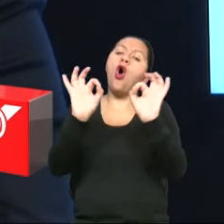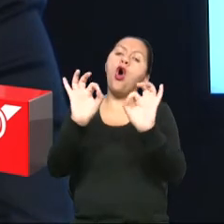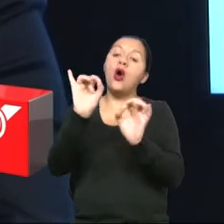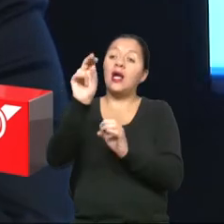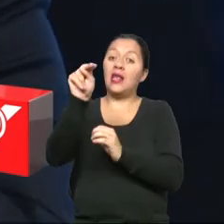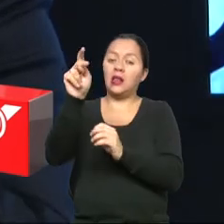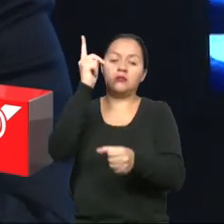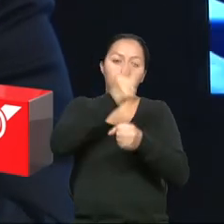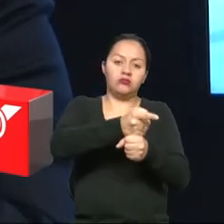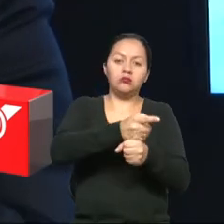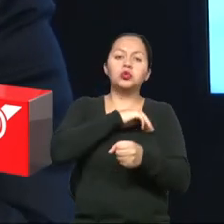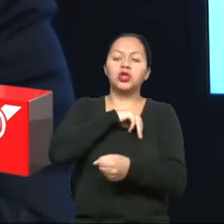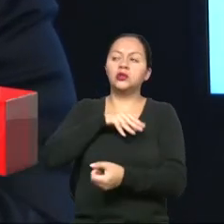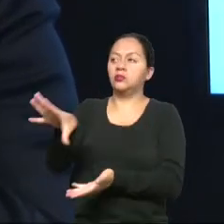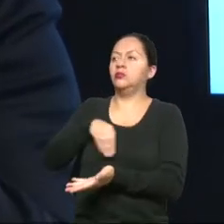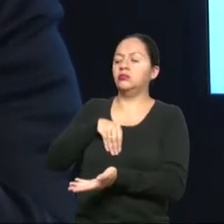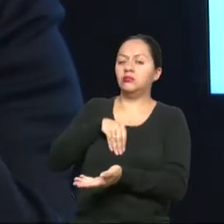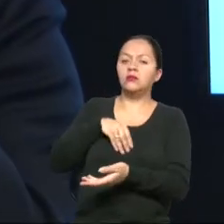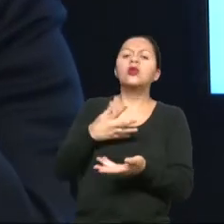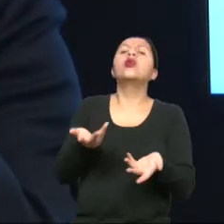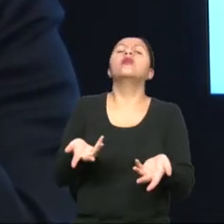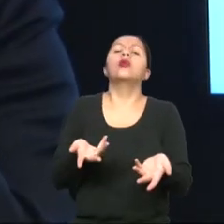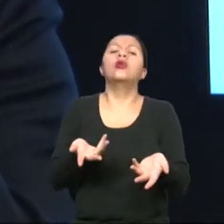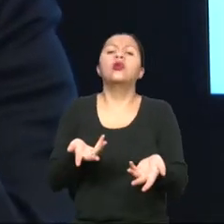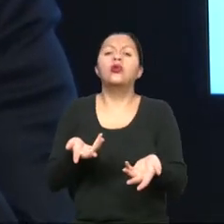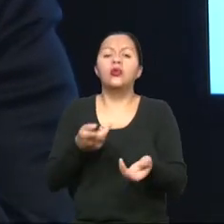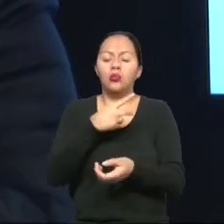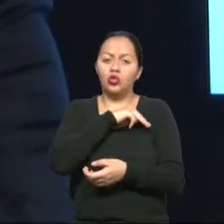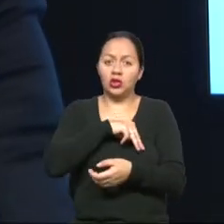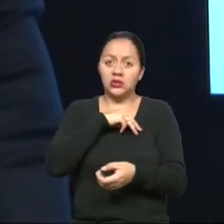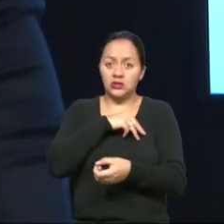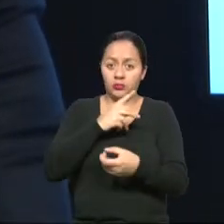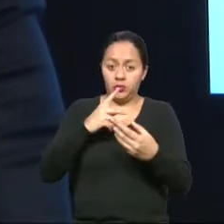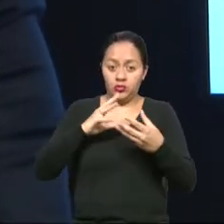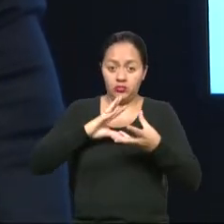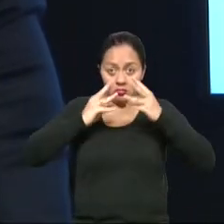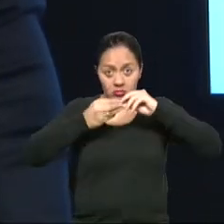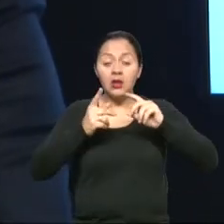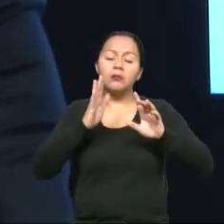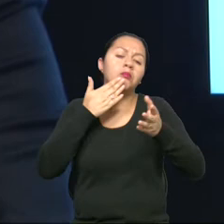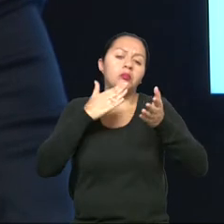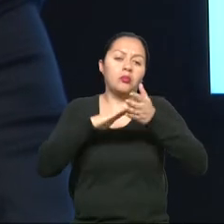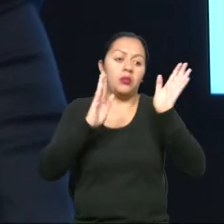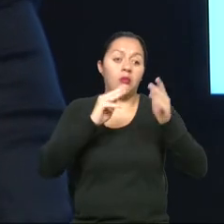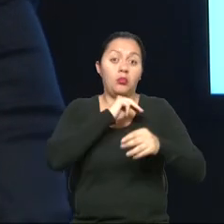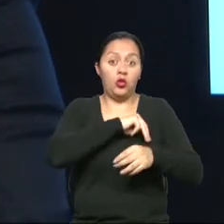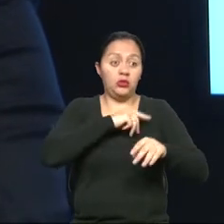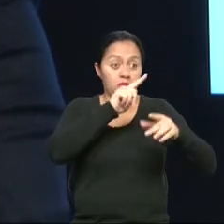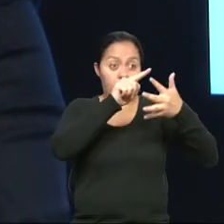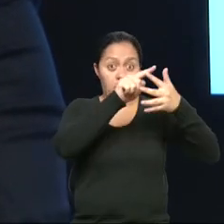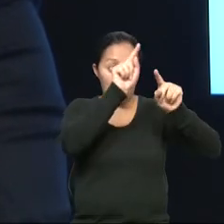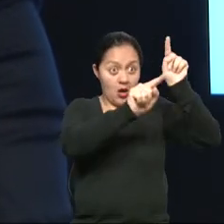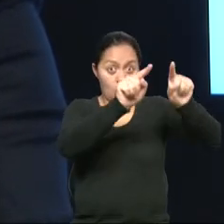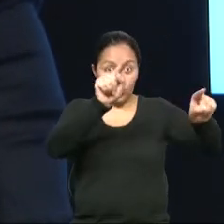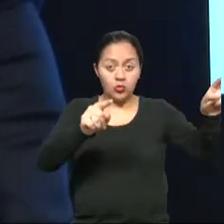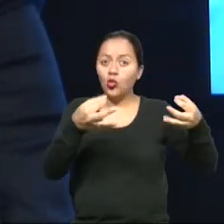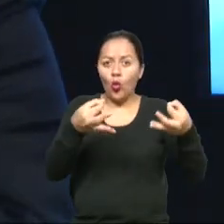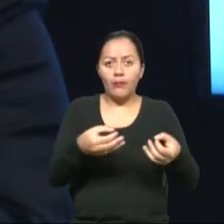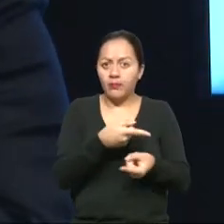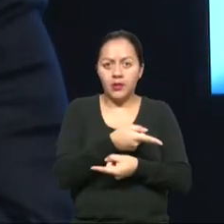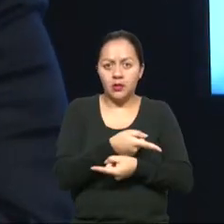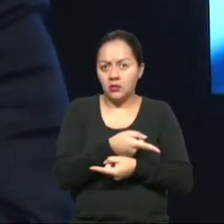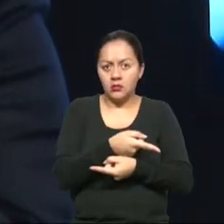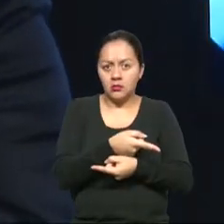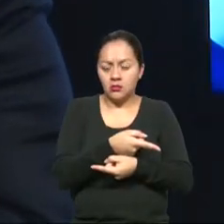normas INE para que sean aplicadas en las ordenanzas municipales. Muchos de los municipios no cumplen la